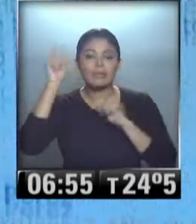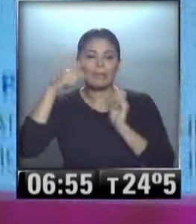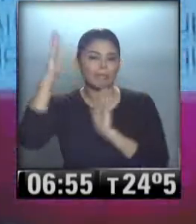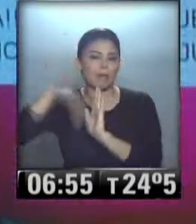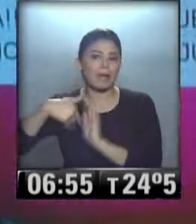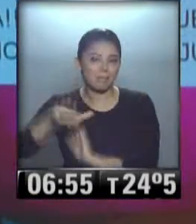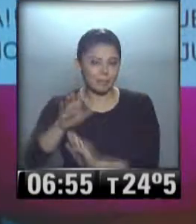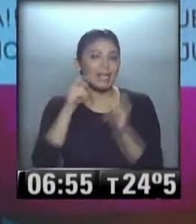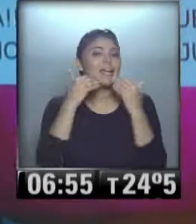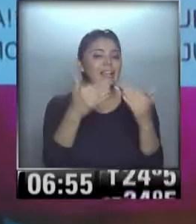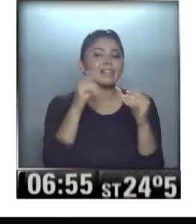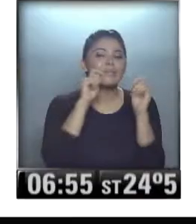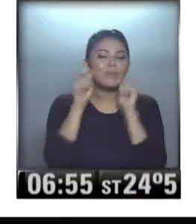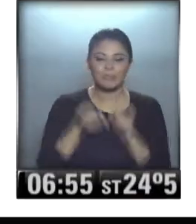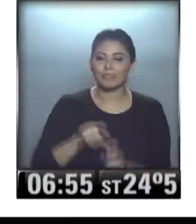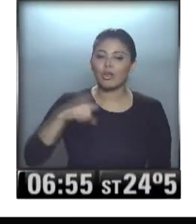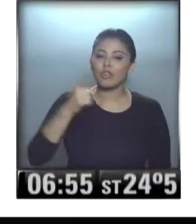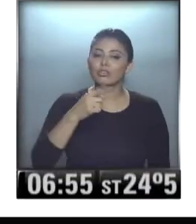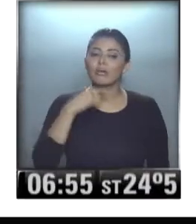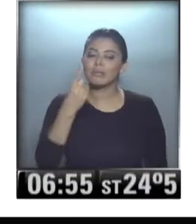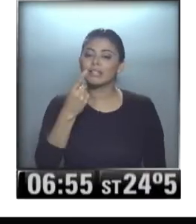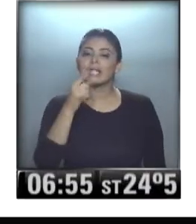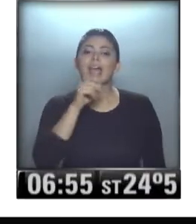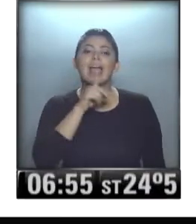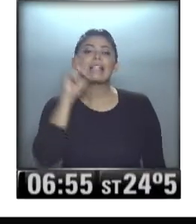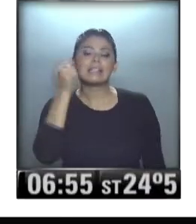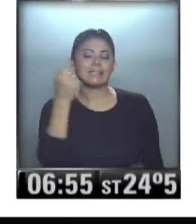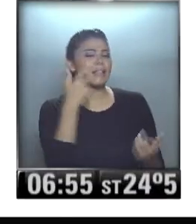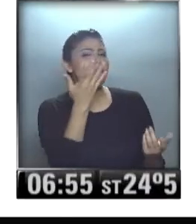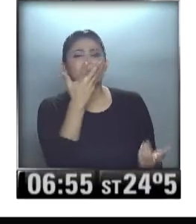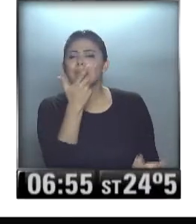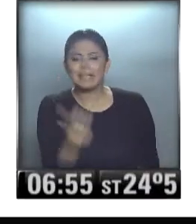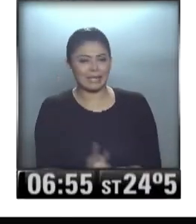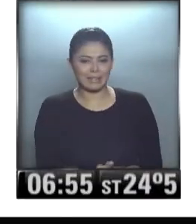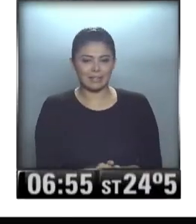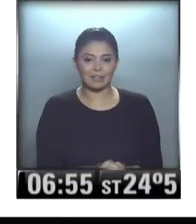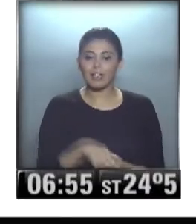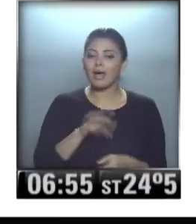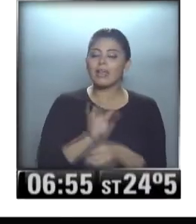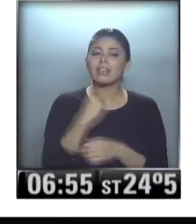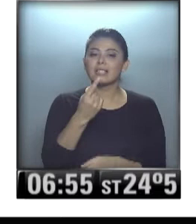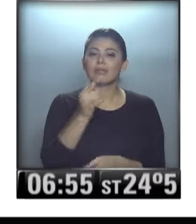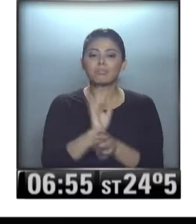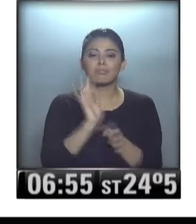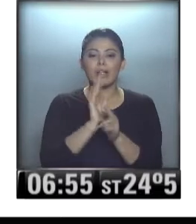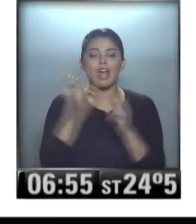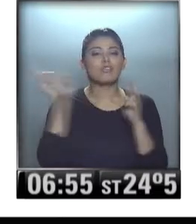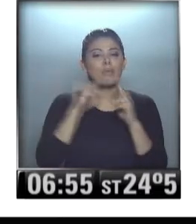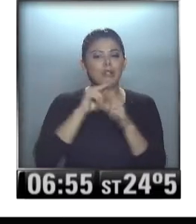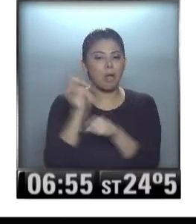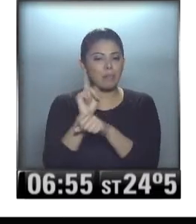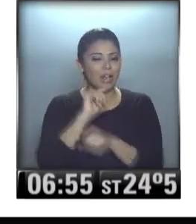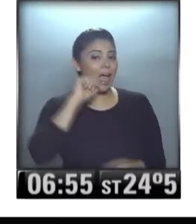gracias. Que te dicen tía, Chipi, dicho sea de paso. me encanta eso. Un sobrino perruno, mira. Ay, qué lindo,